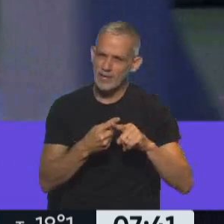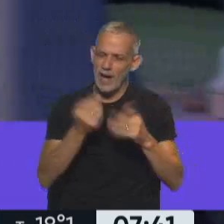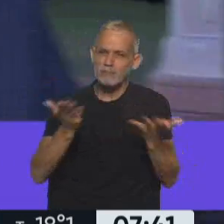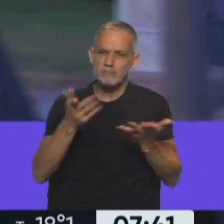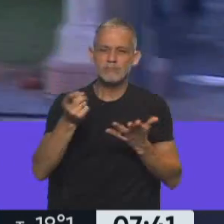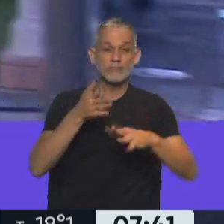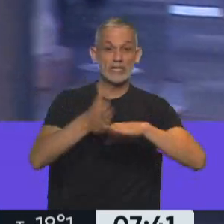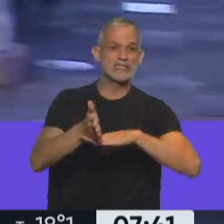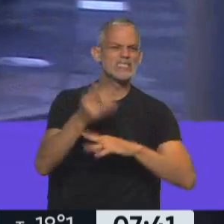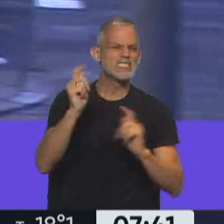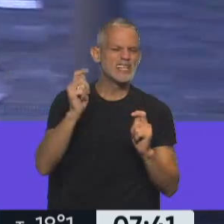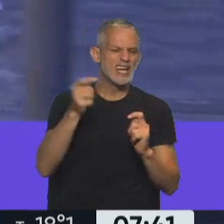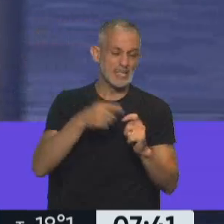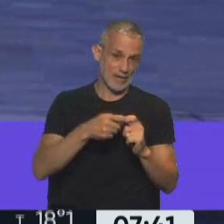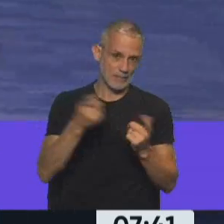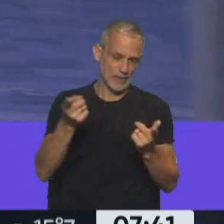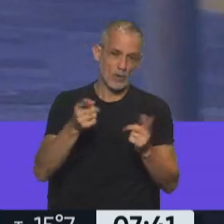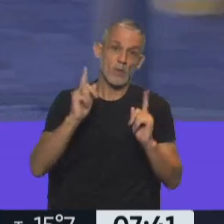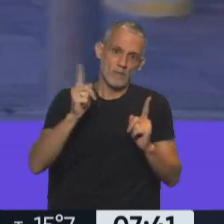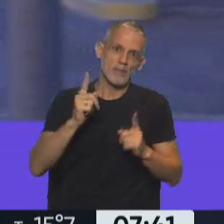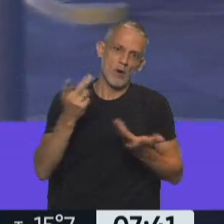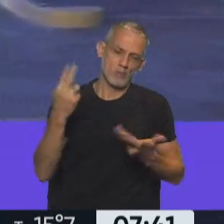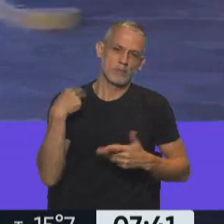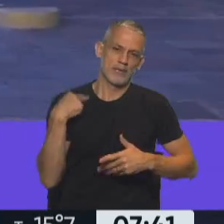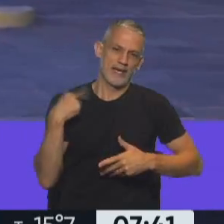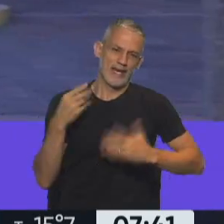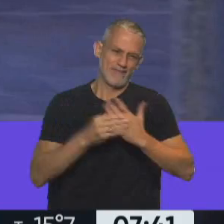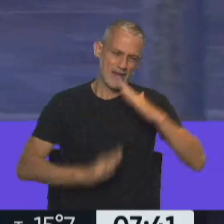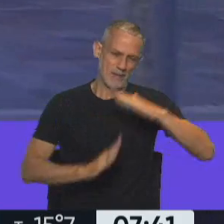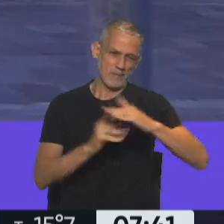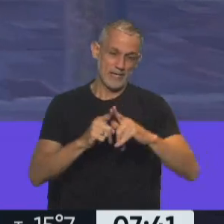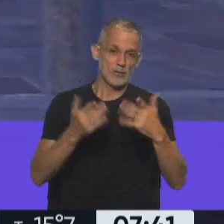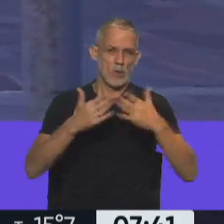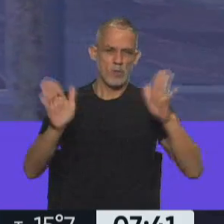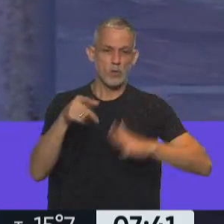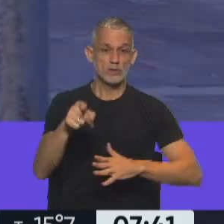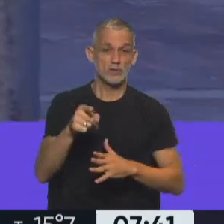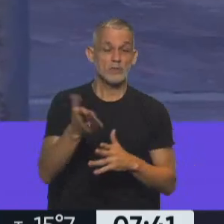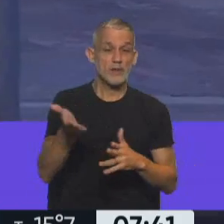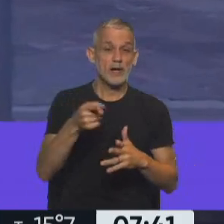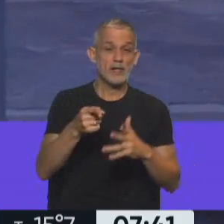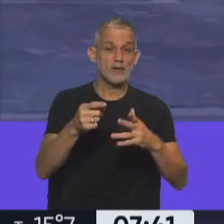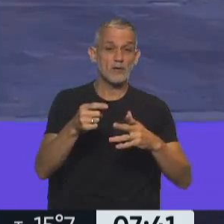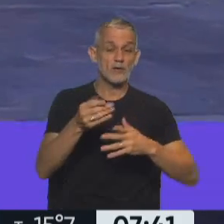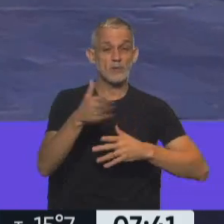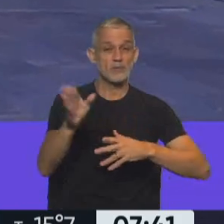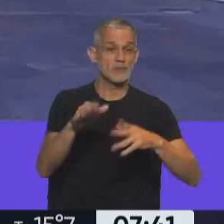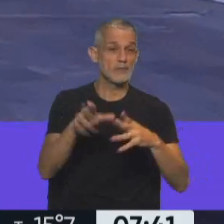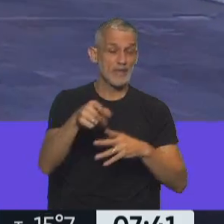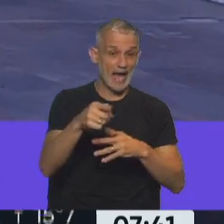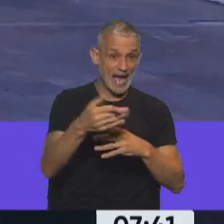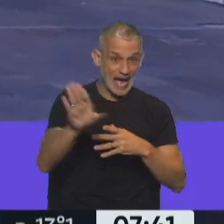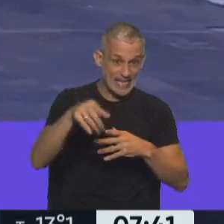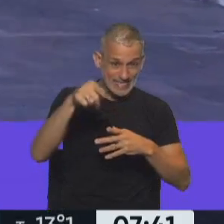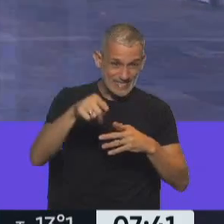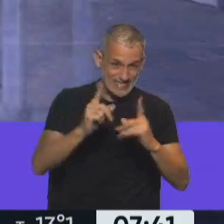acaban de ingresar, se los digo, bueno, no solamente Juan Manzur, el jefe de gabinete, que siempre es el que abre, de alguna manera, la puerta de entrada política de